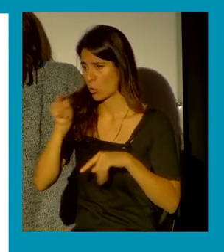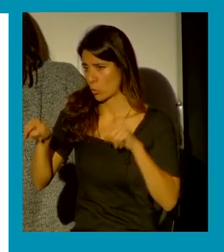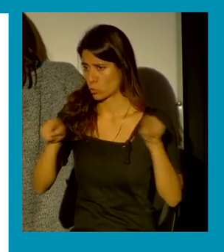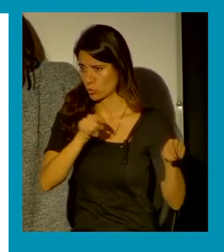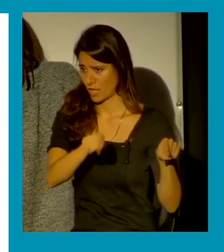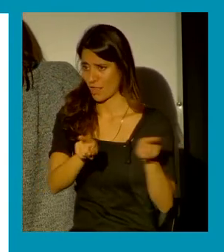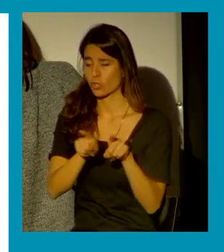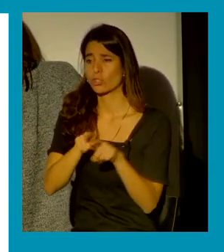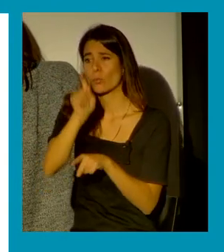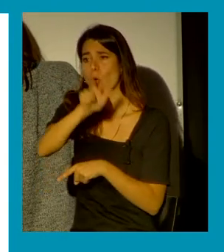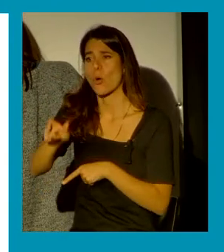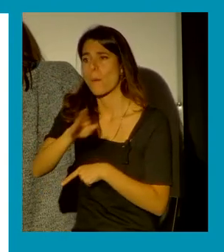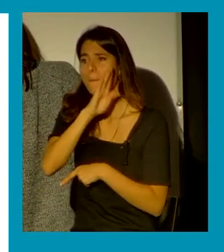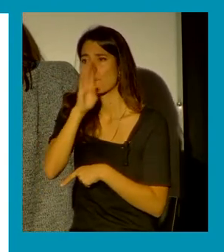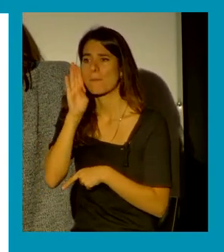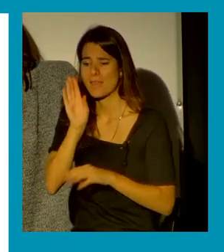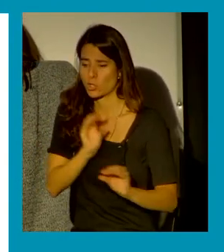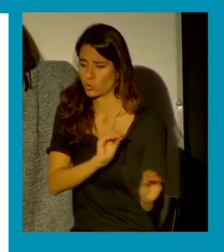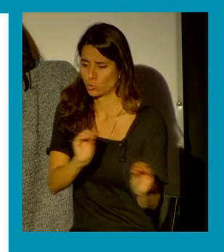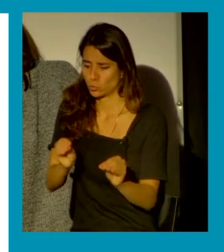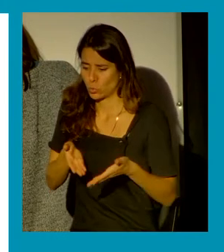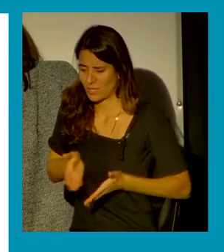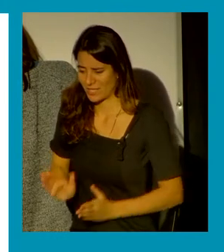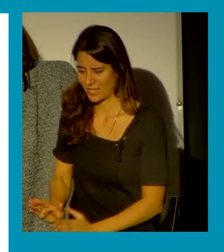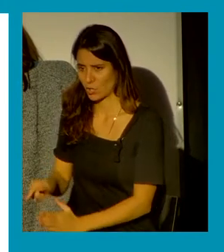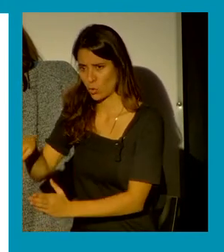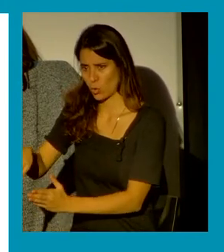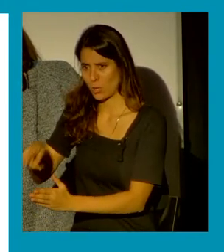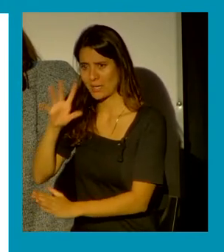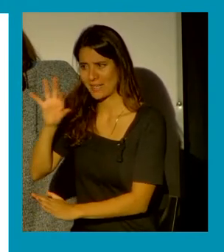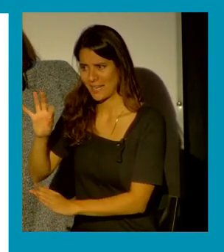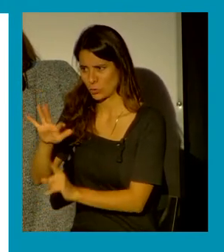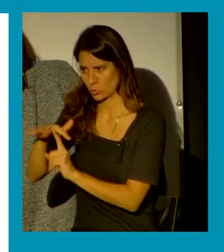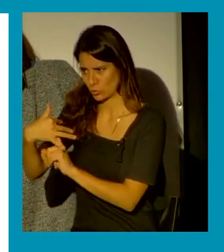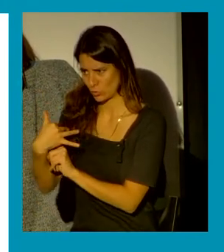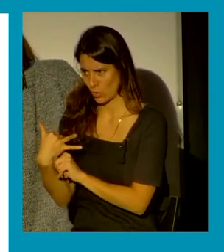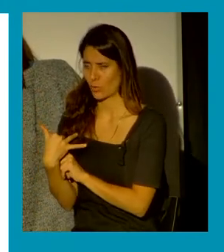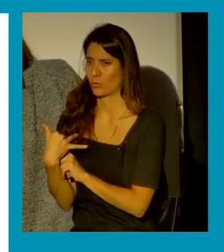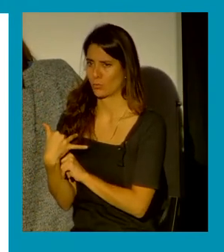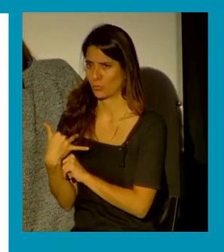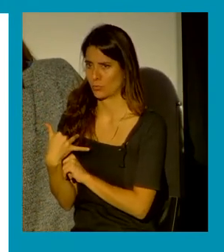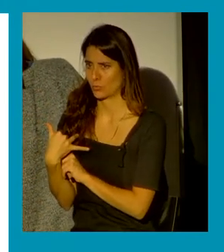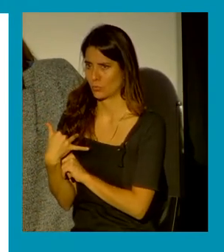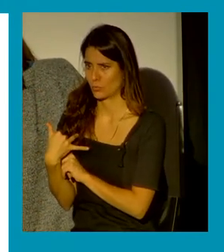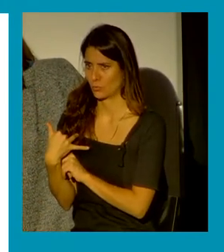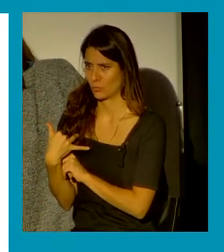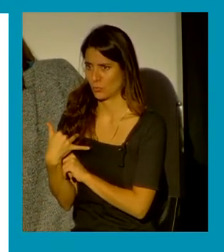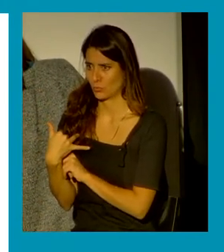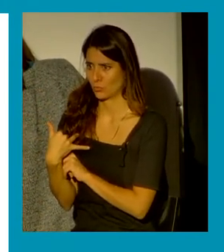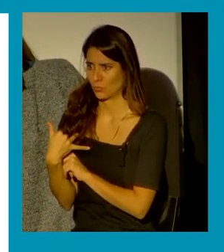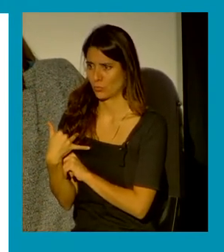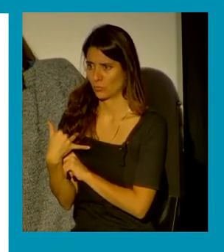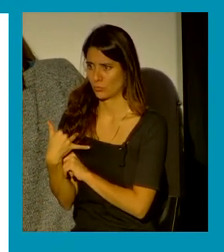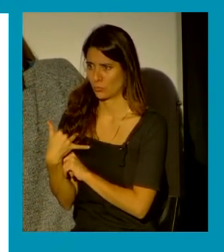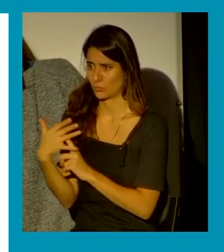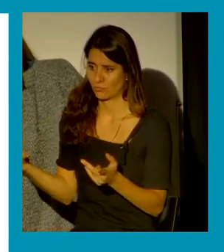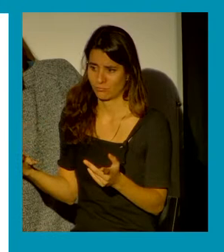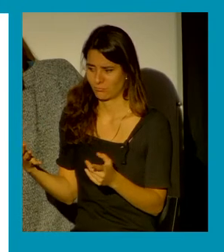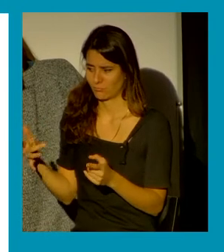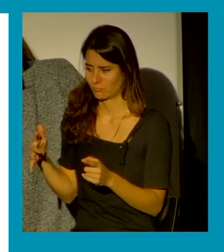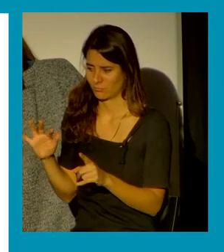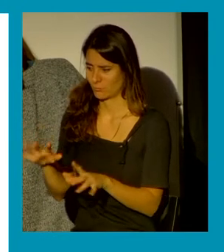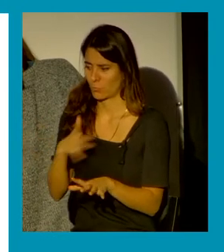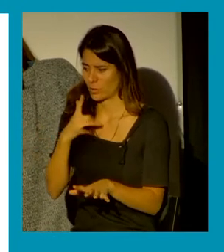madres que sus hijos o hijas están en situación de riesgo y que recibirán el mismo tratamiento como si ellas fueran las negligentes?